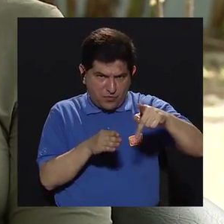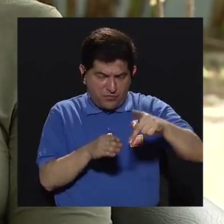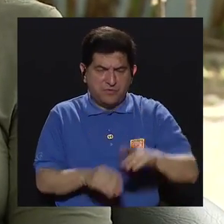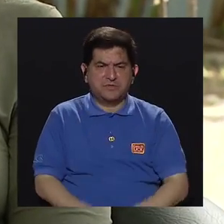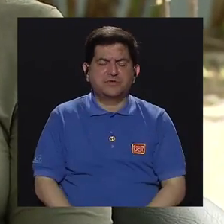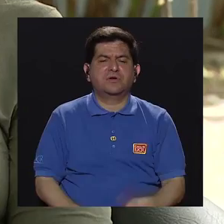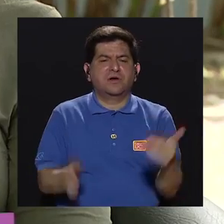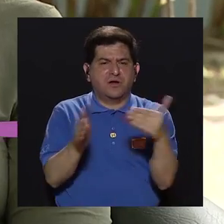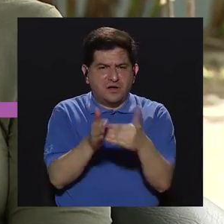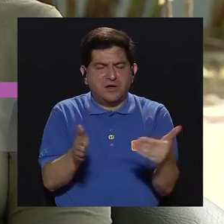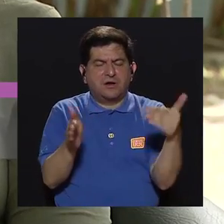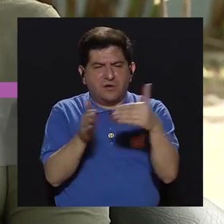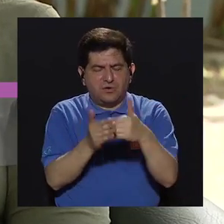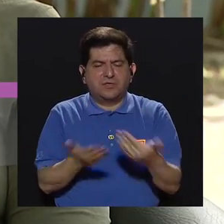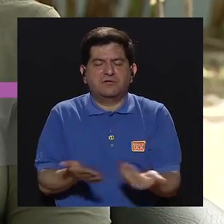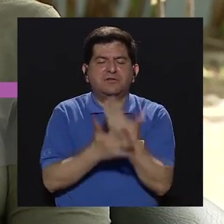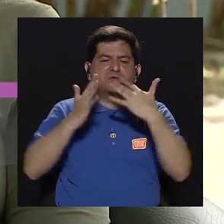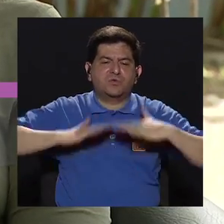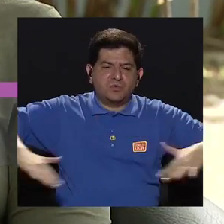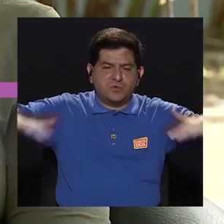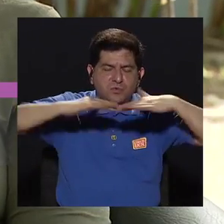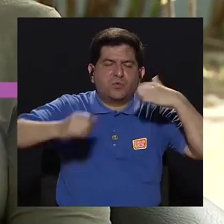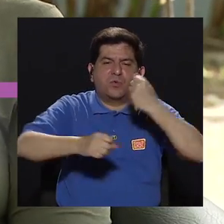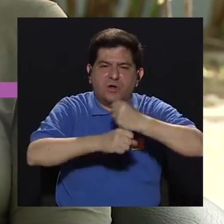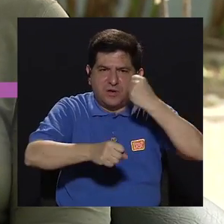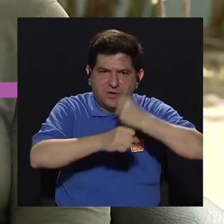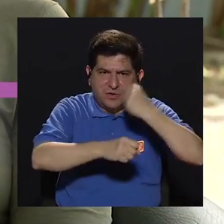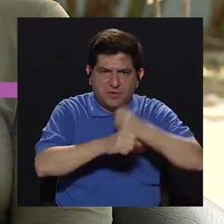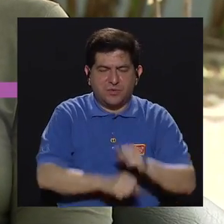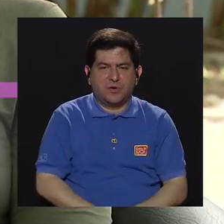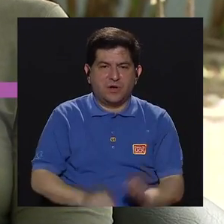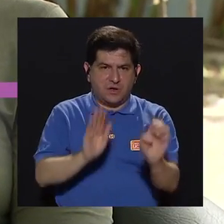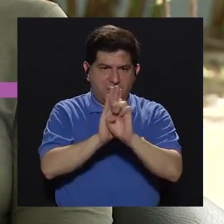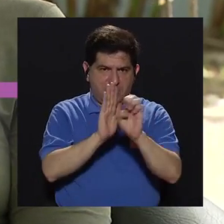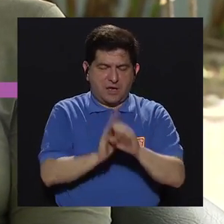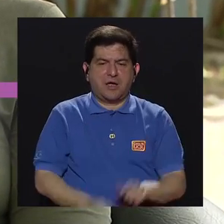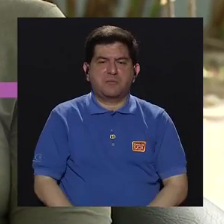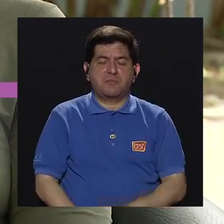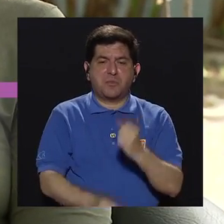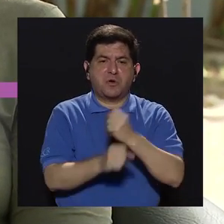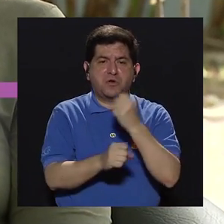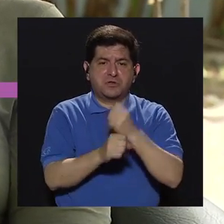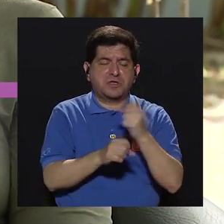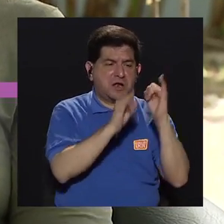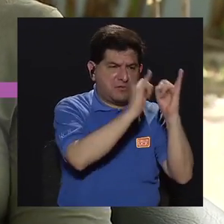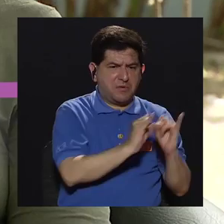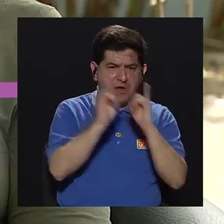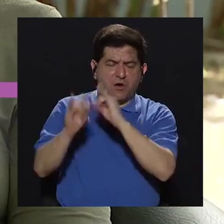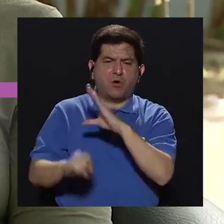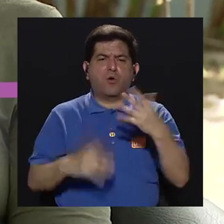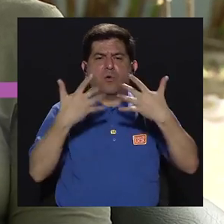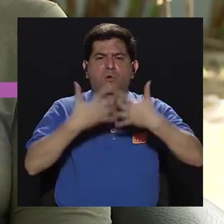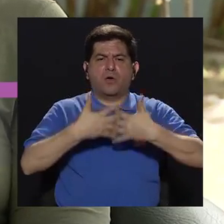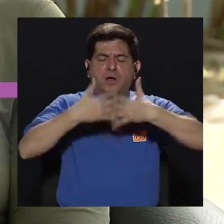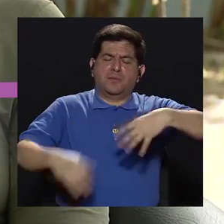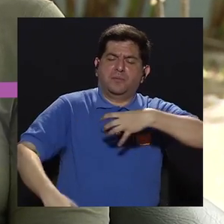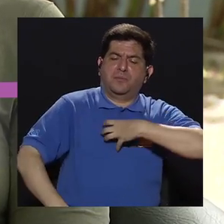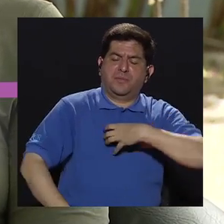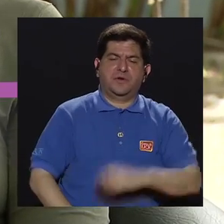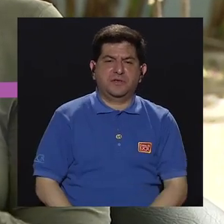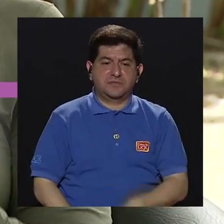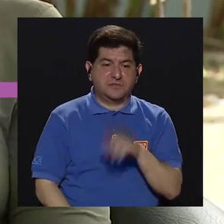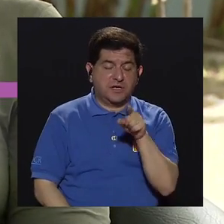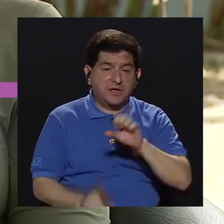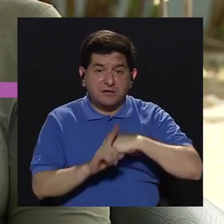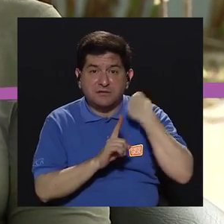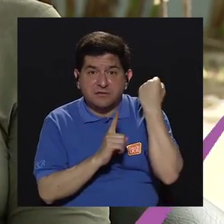vaya retomando nuevos escenarios de trabajo, como este del ejercicio liberal, la parte de emprendedurismo, que muchas